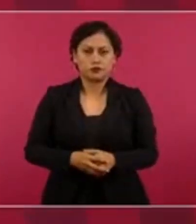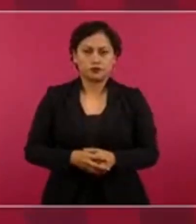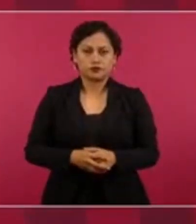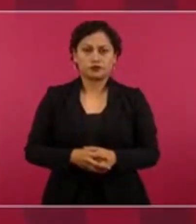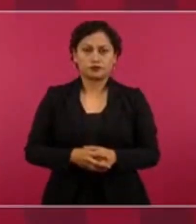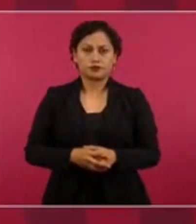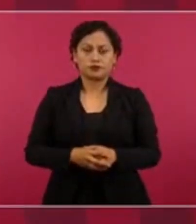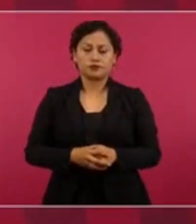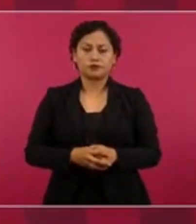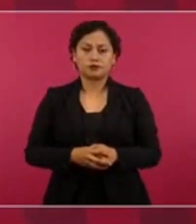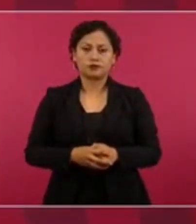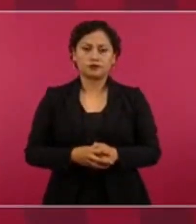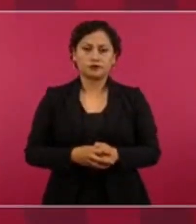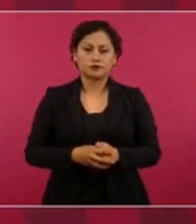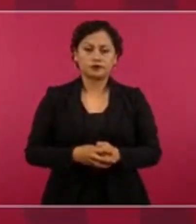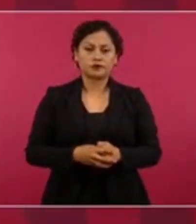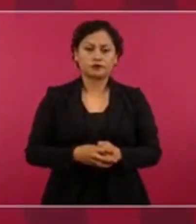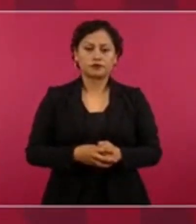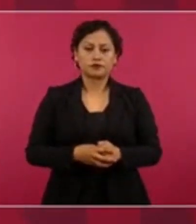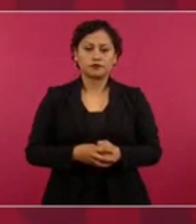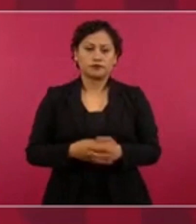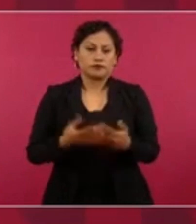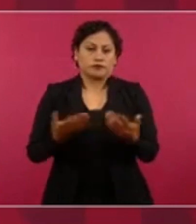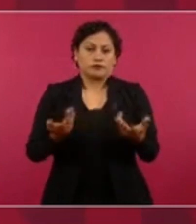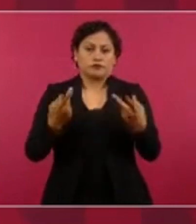seres queridos,